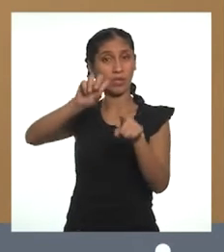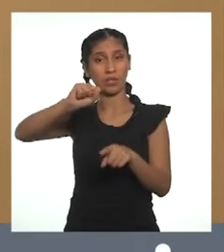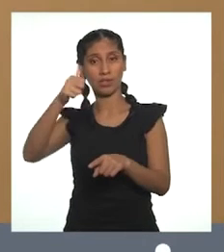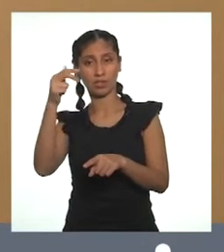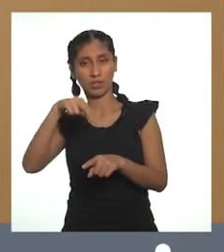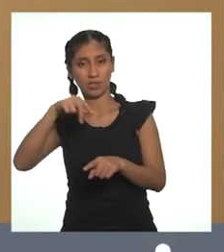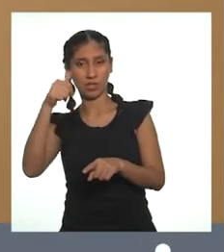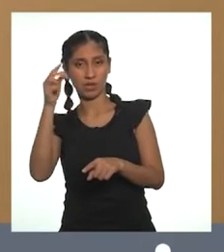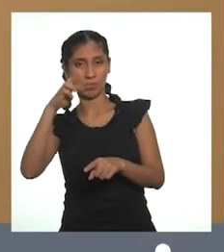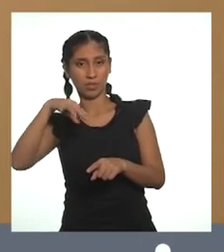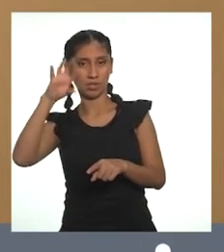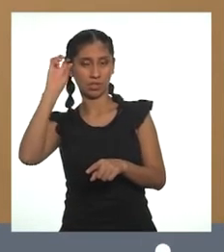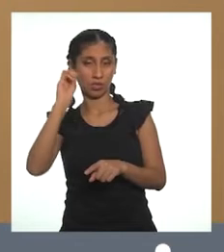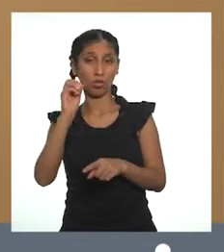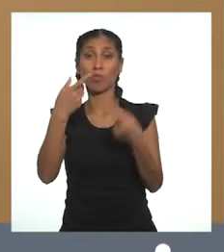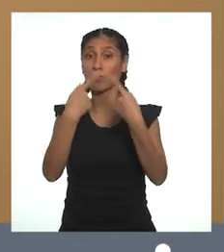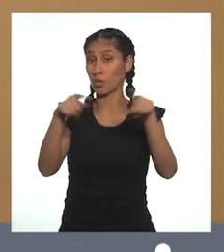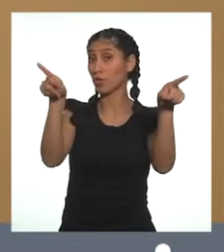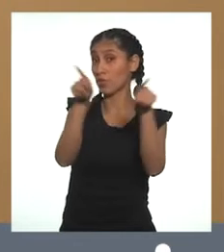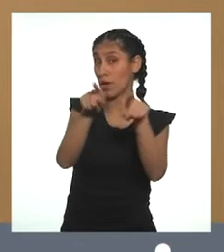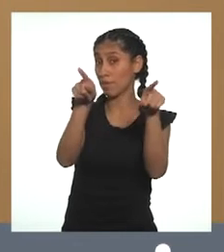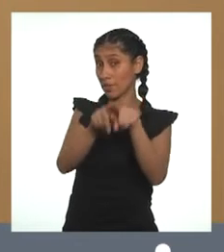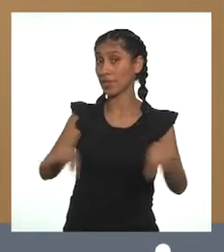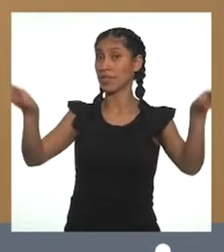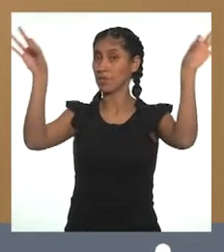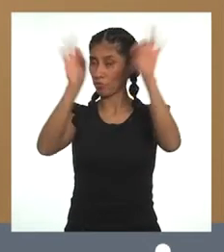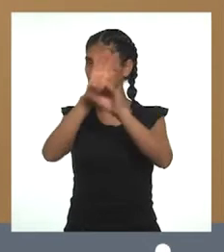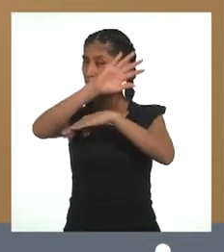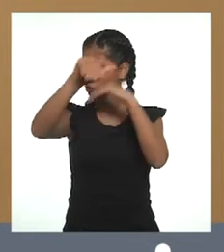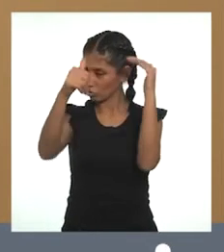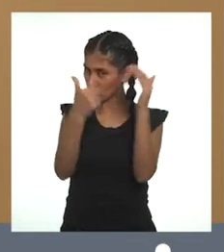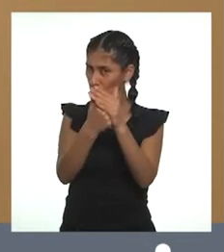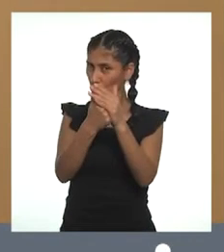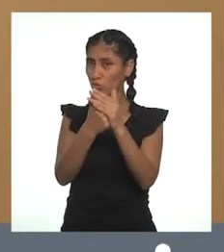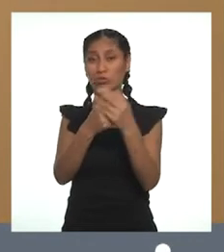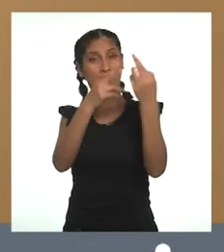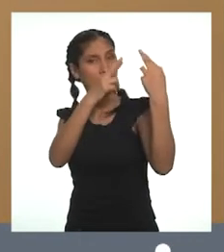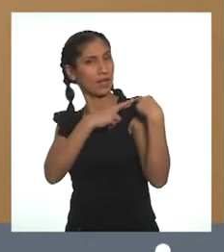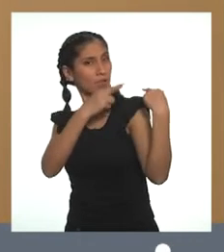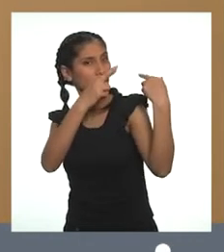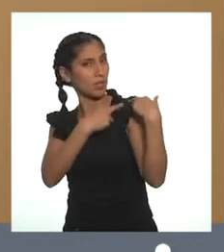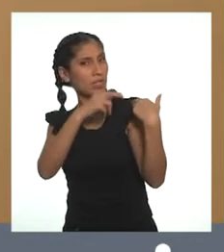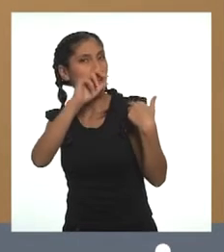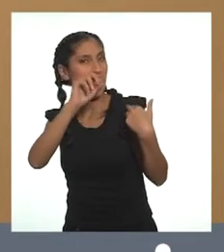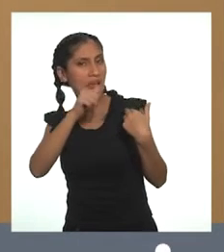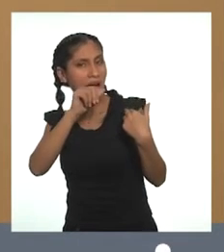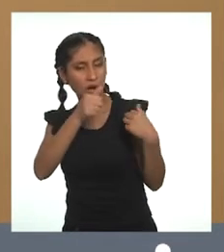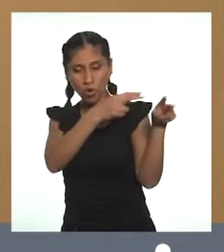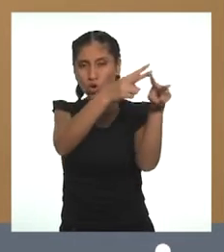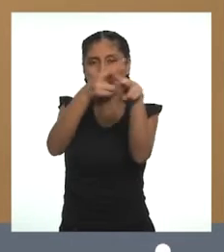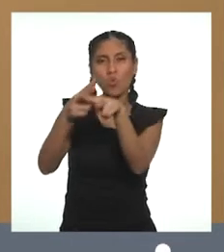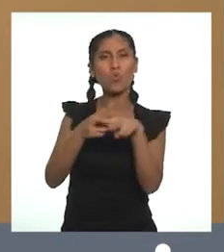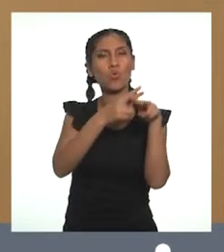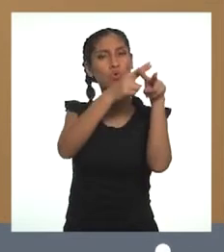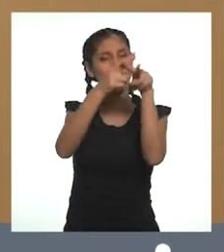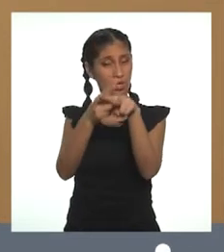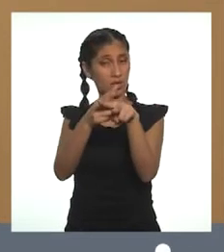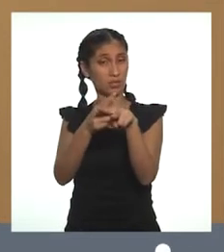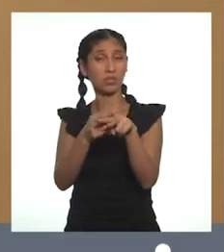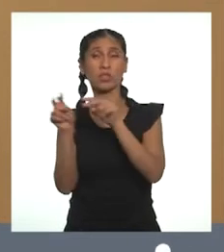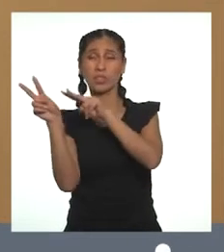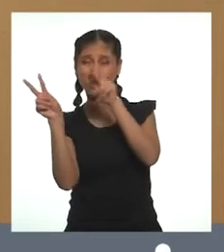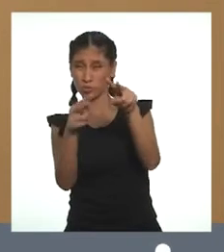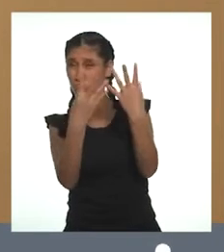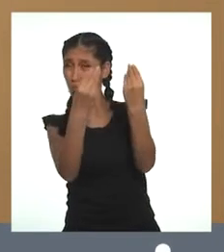saneamiento, pero también a cuidar y dar un buen uso como ciudadanos responsables y participativos.